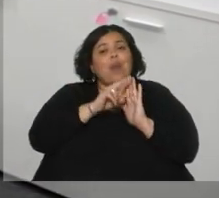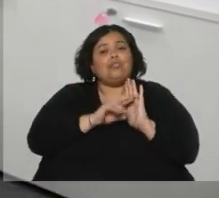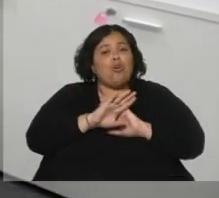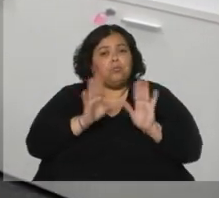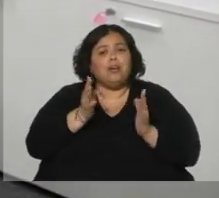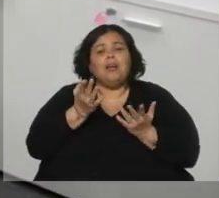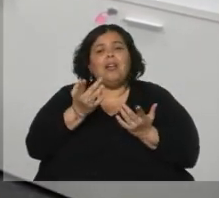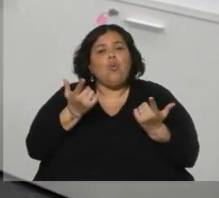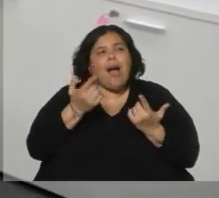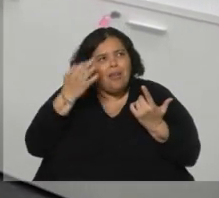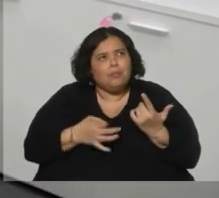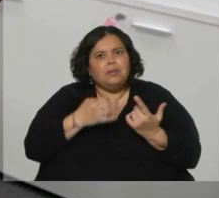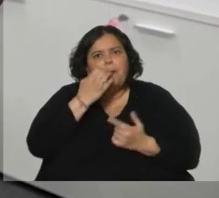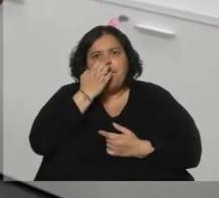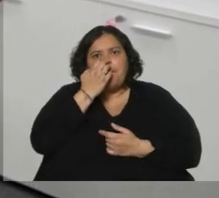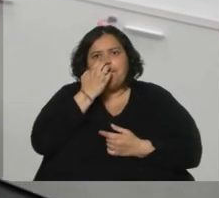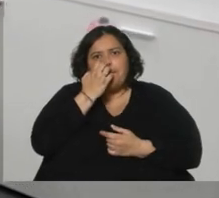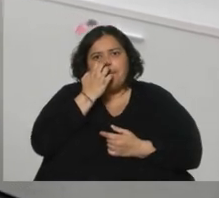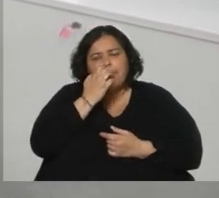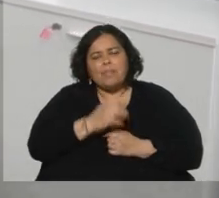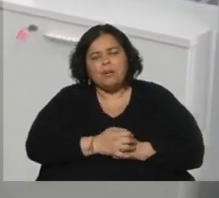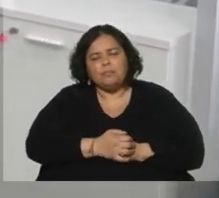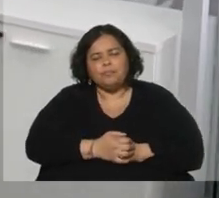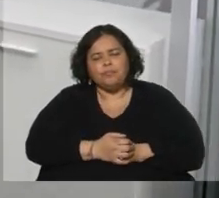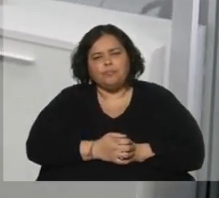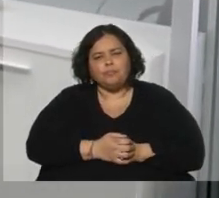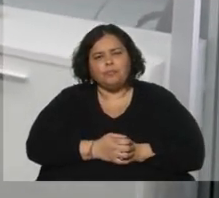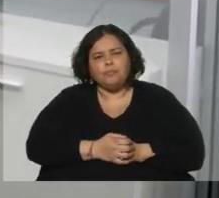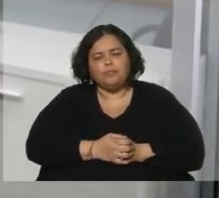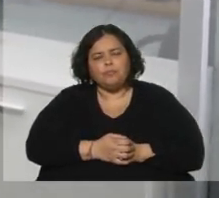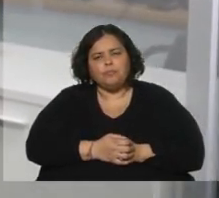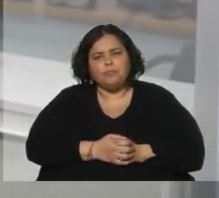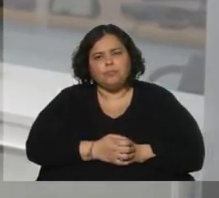vacío que existe. Yo te diría que, a ver,